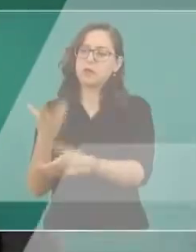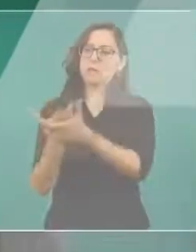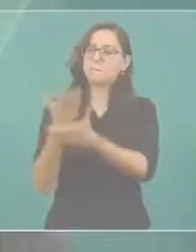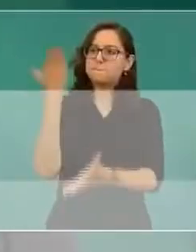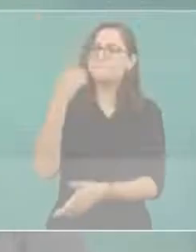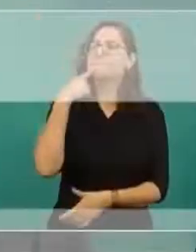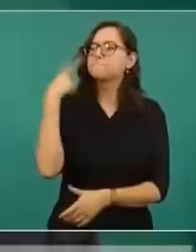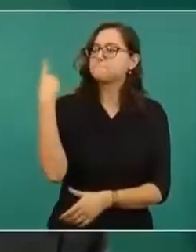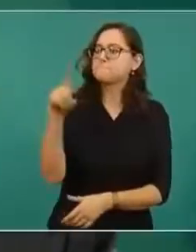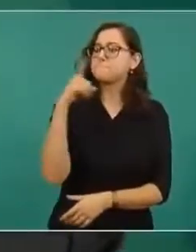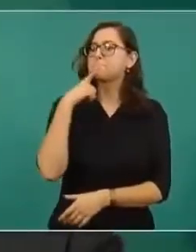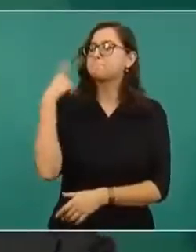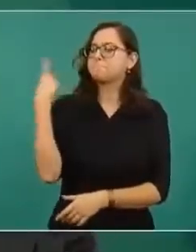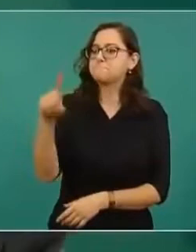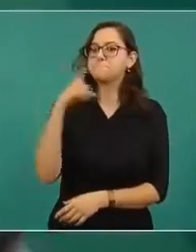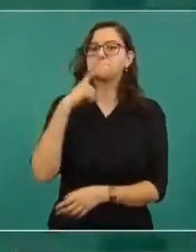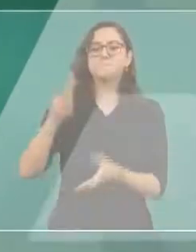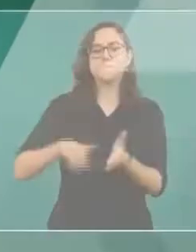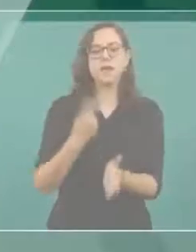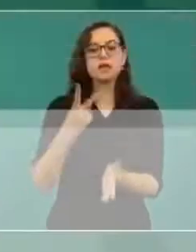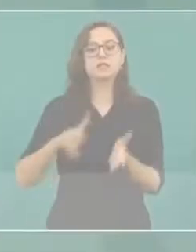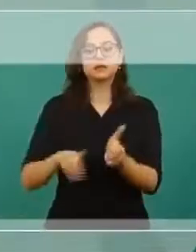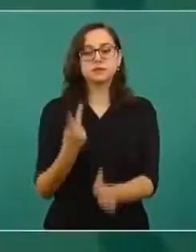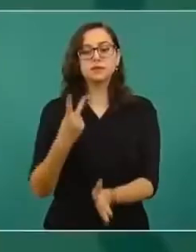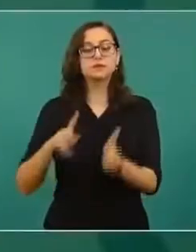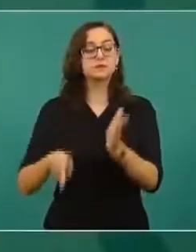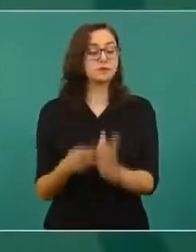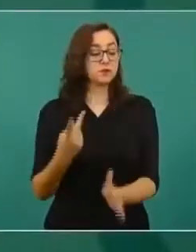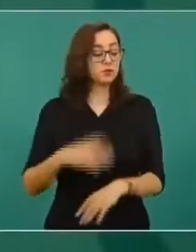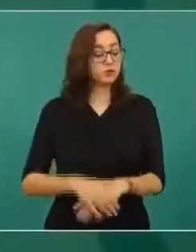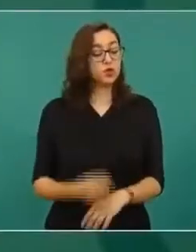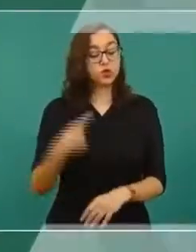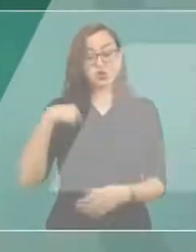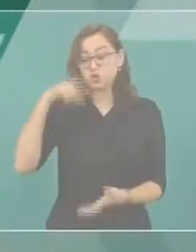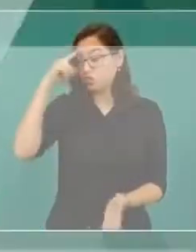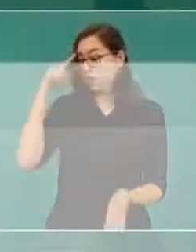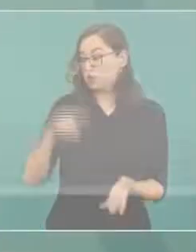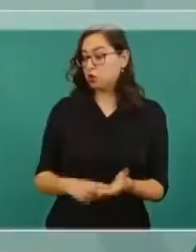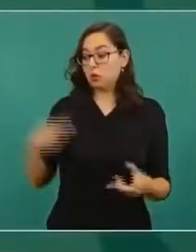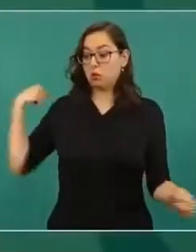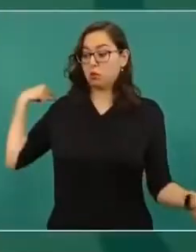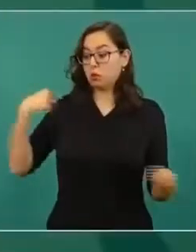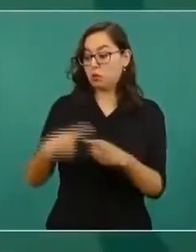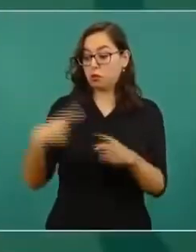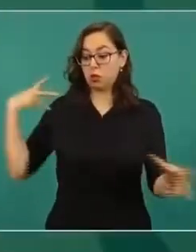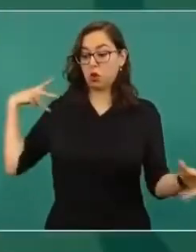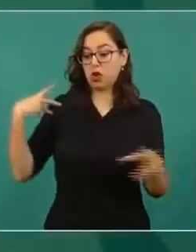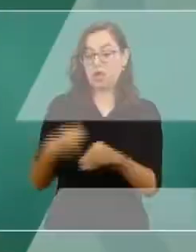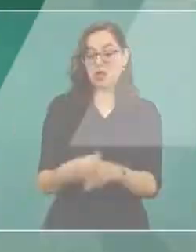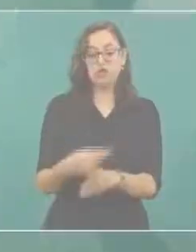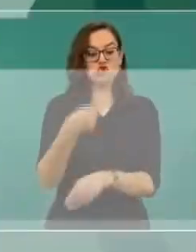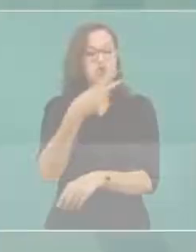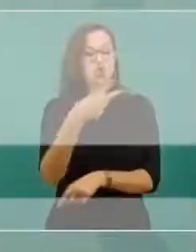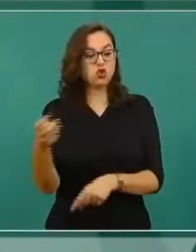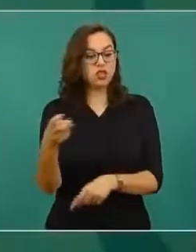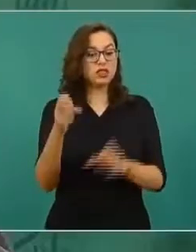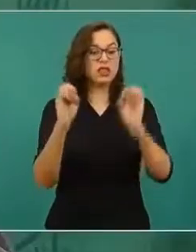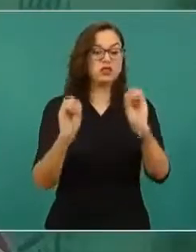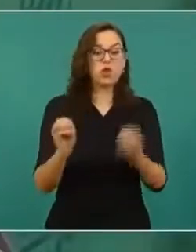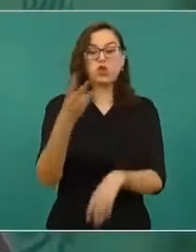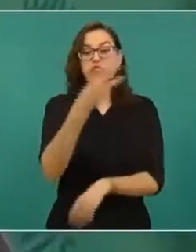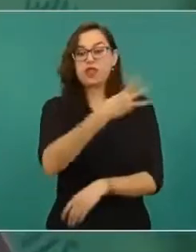Y hemos presentado, pues yo creo que unas 200, 300 denuncias